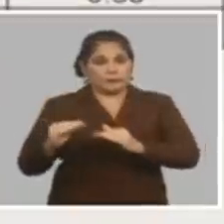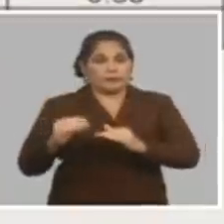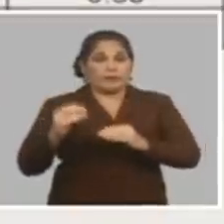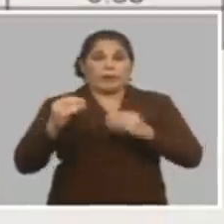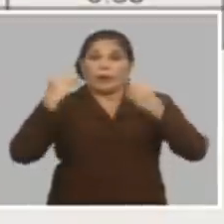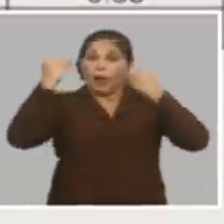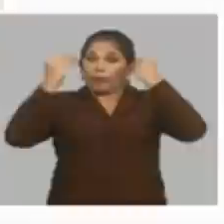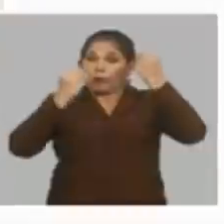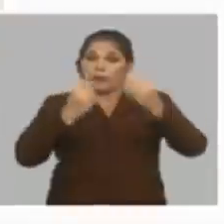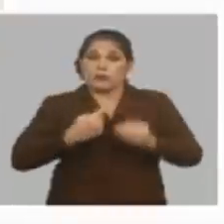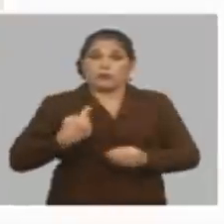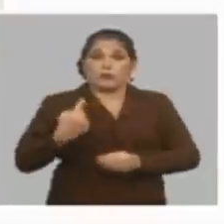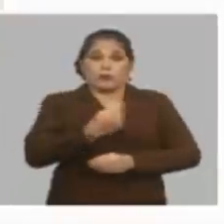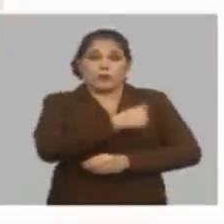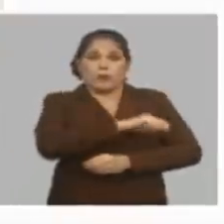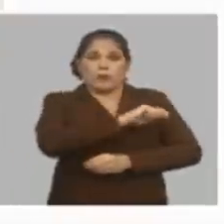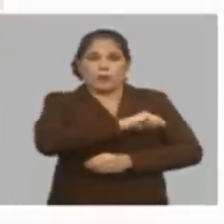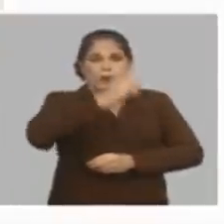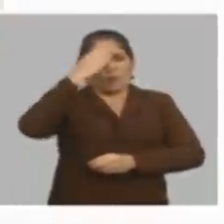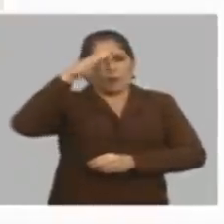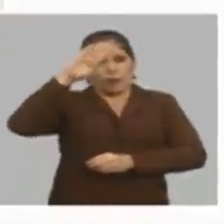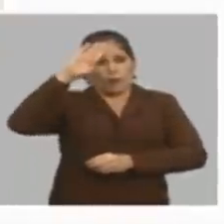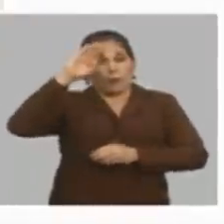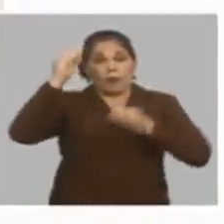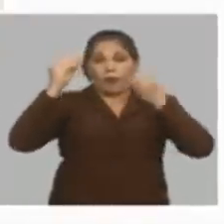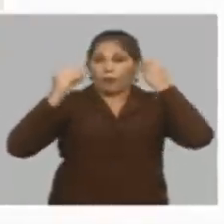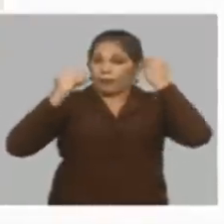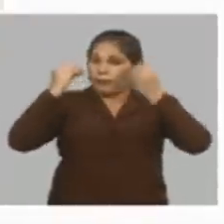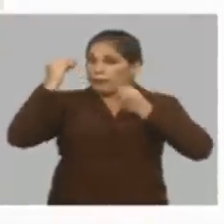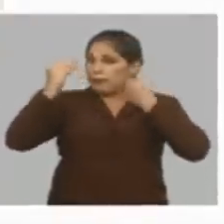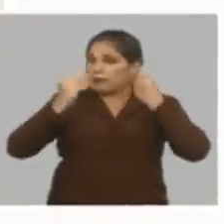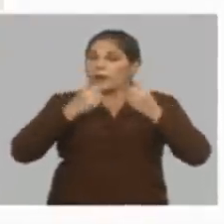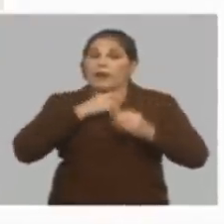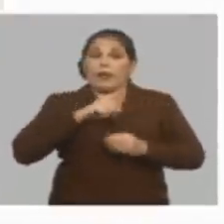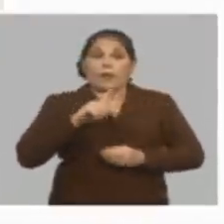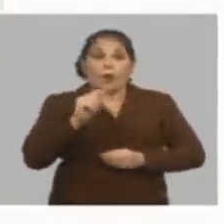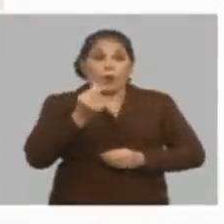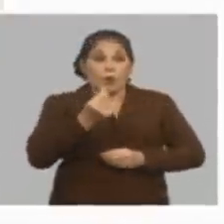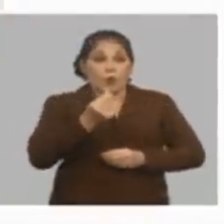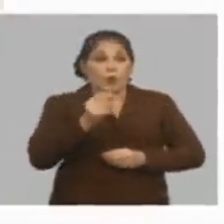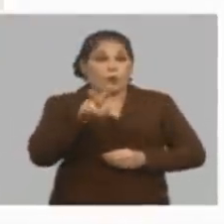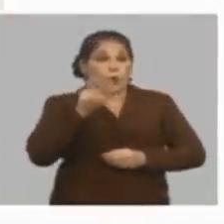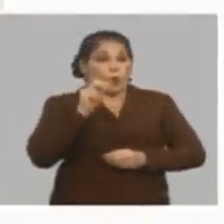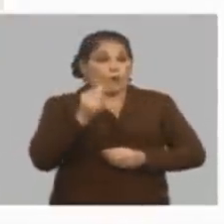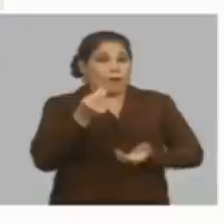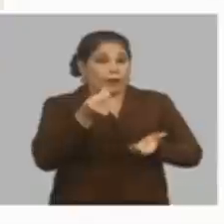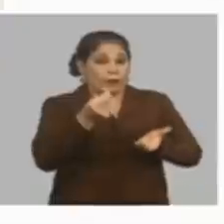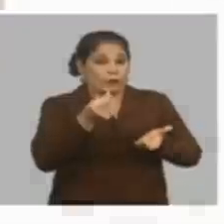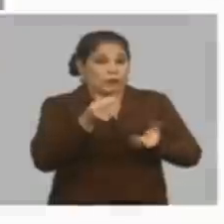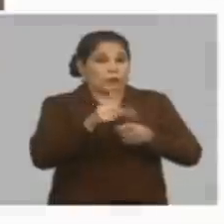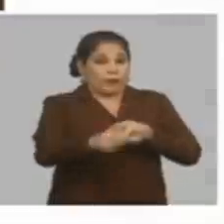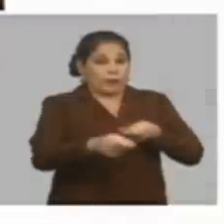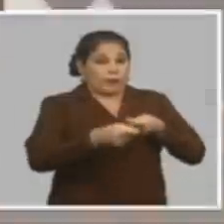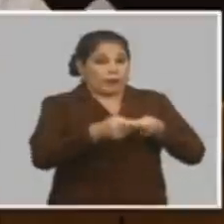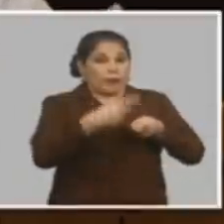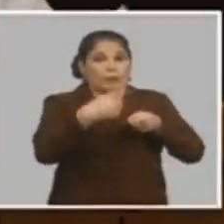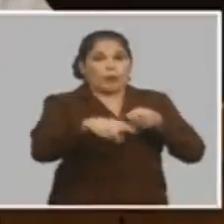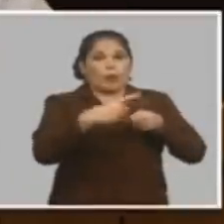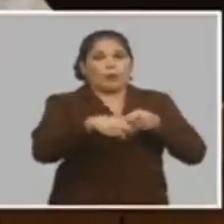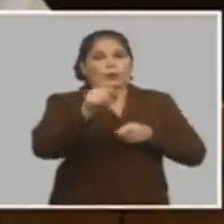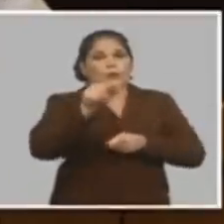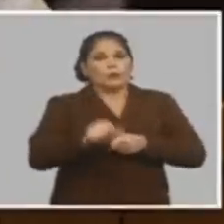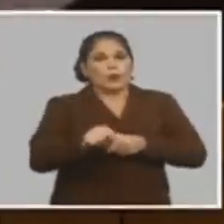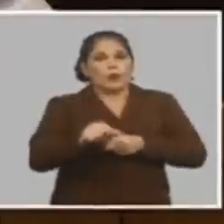preocupación es si con los nuevos precios de acopio los productores